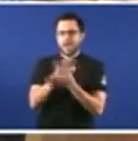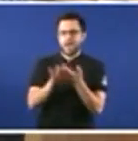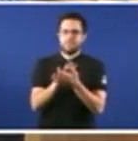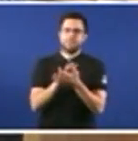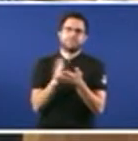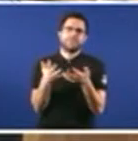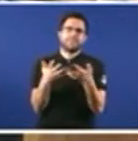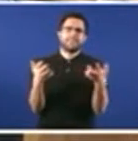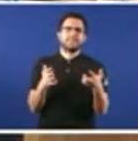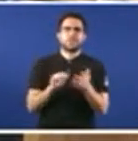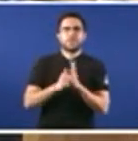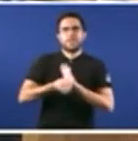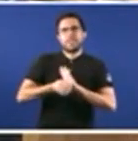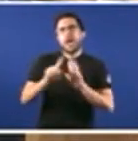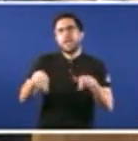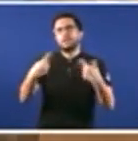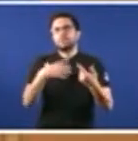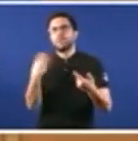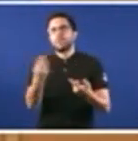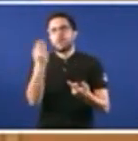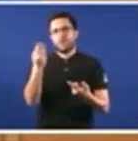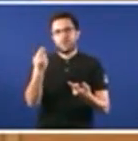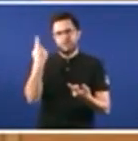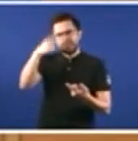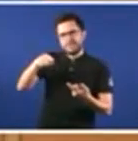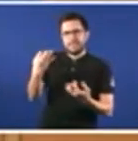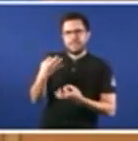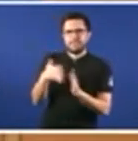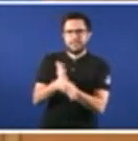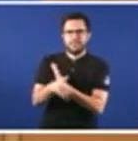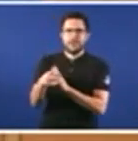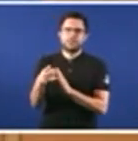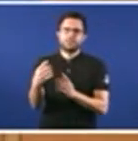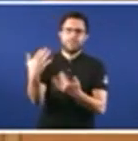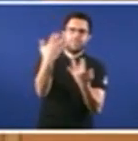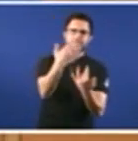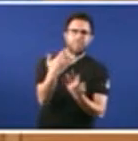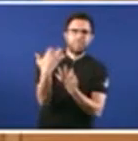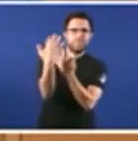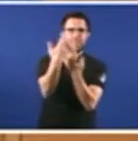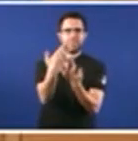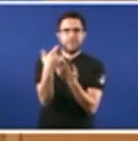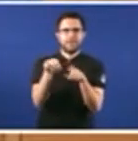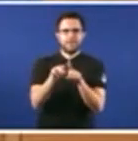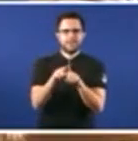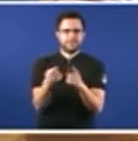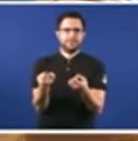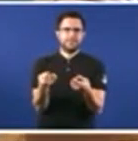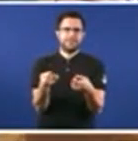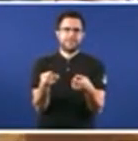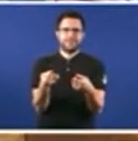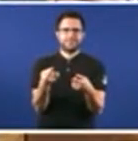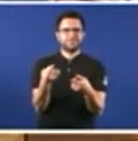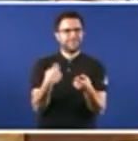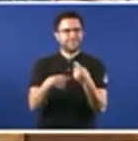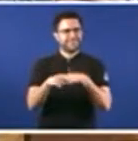mellorável porque xa sabemos o que pretende con iso vendernos calquer retoque nesa contrarreforma como